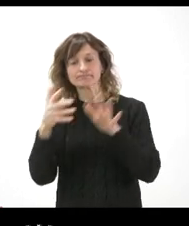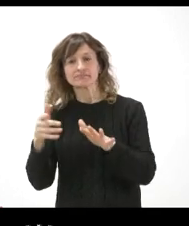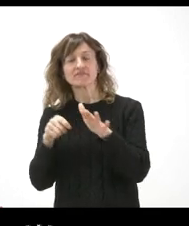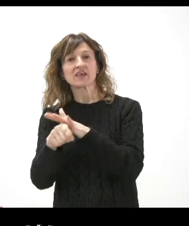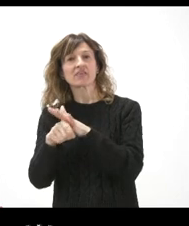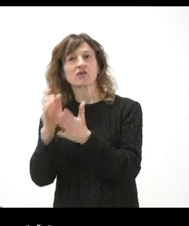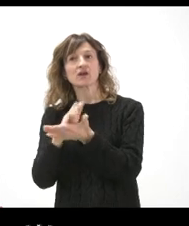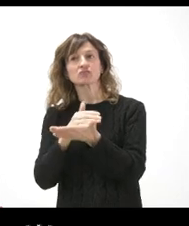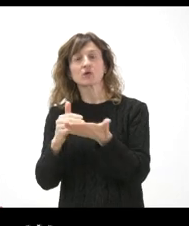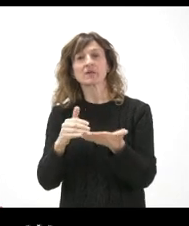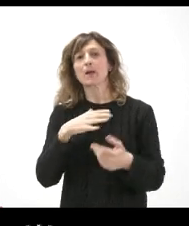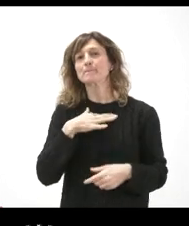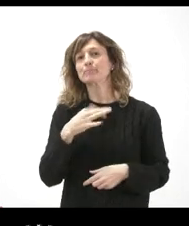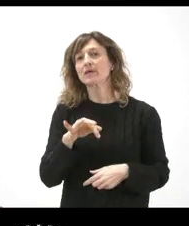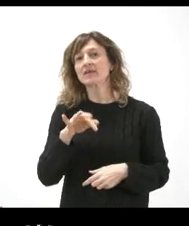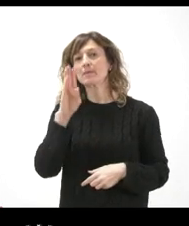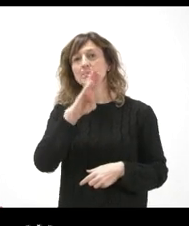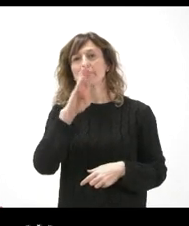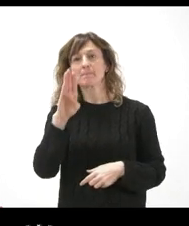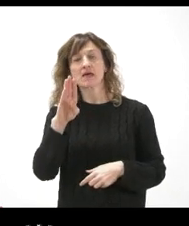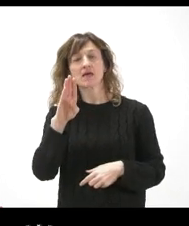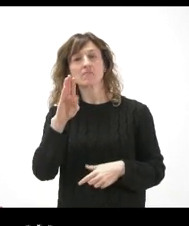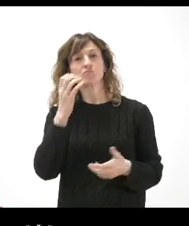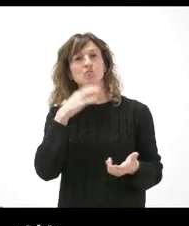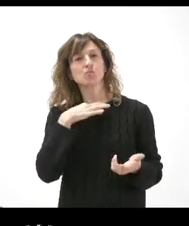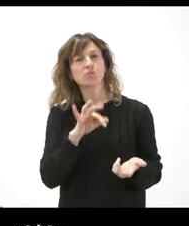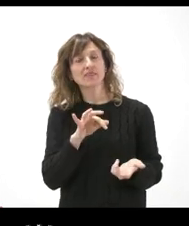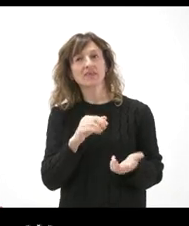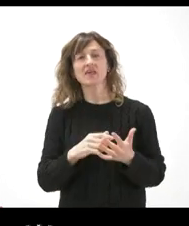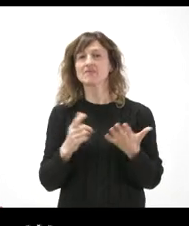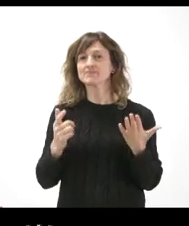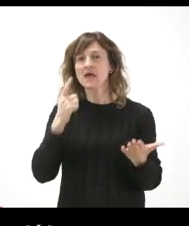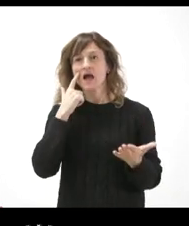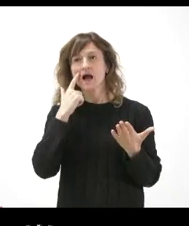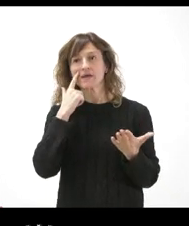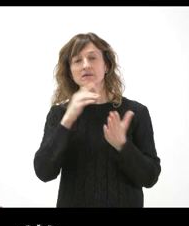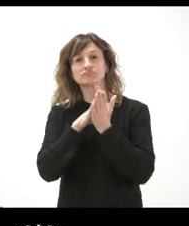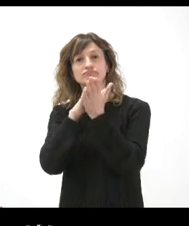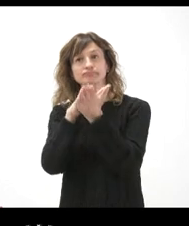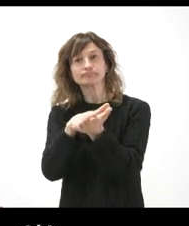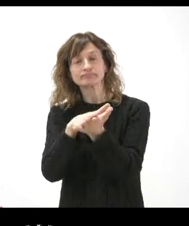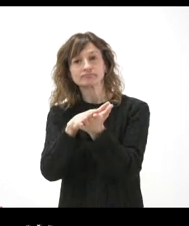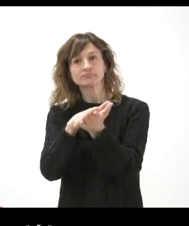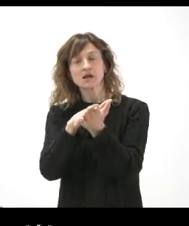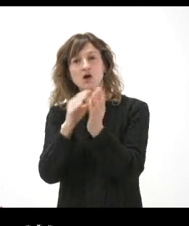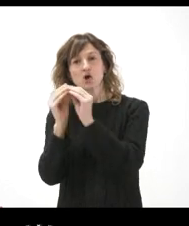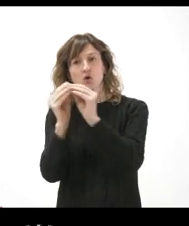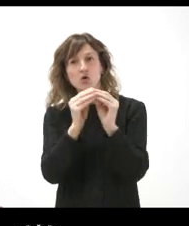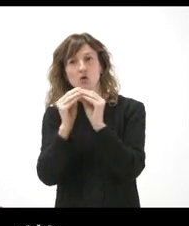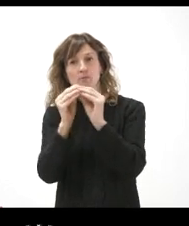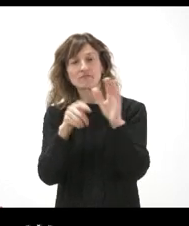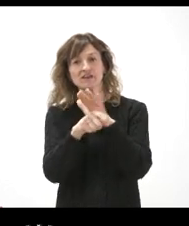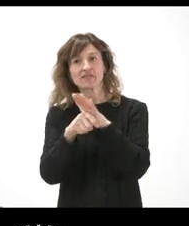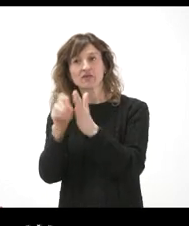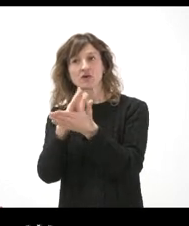autonómica, ¿qué posibilidad hay de que el Partido Popular pueda, digamos, presentar una posición común en materia de financiación